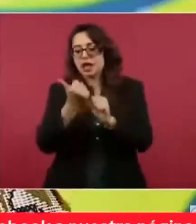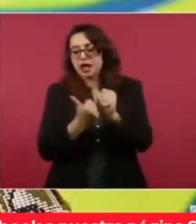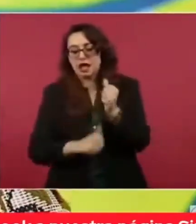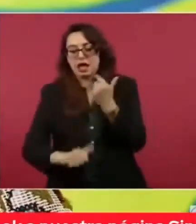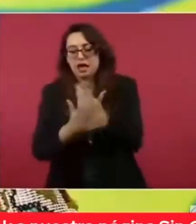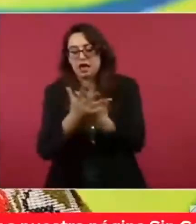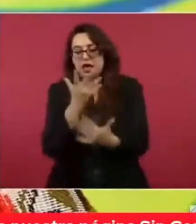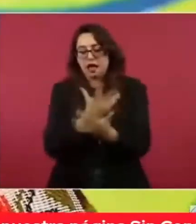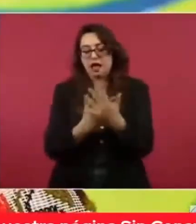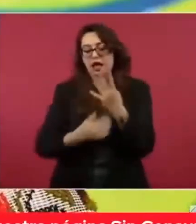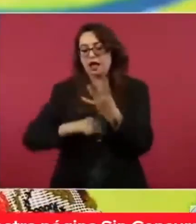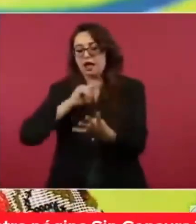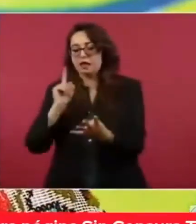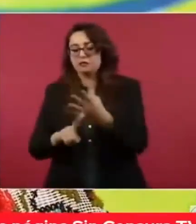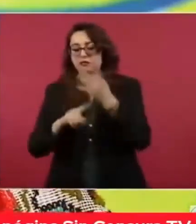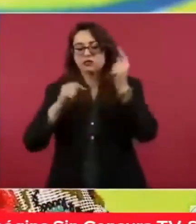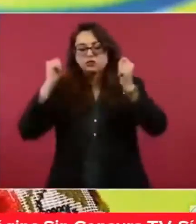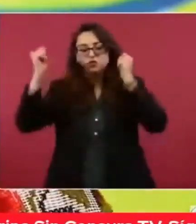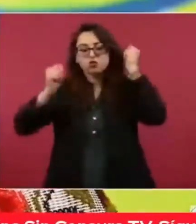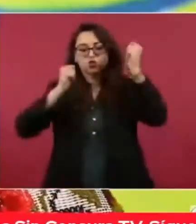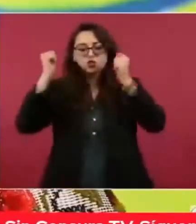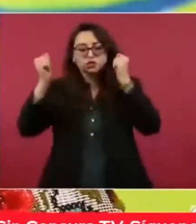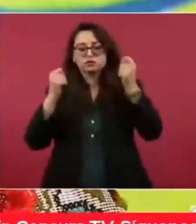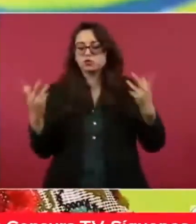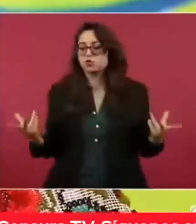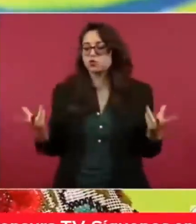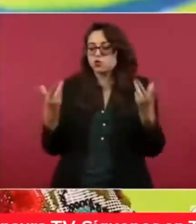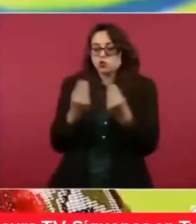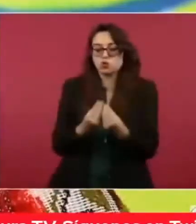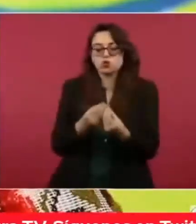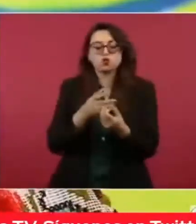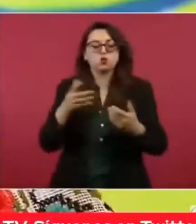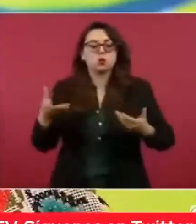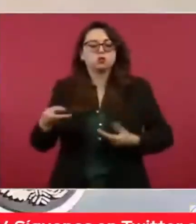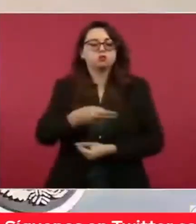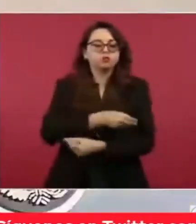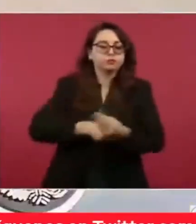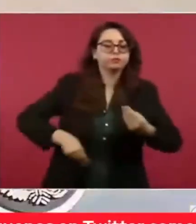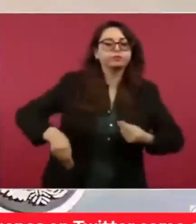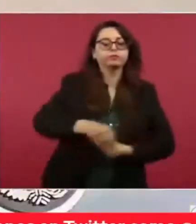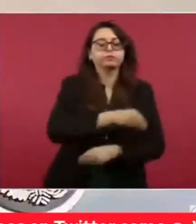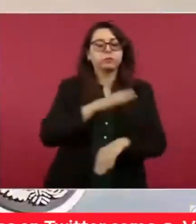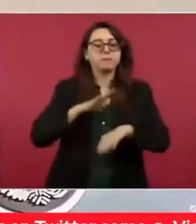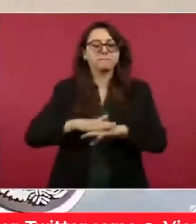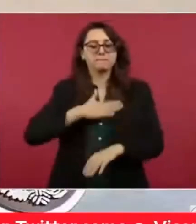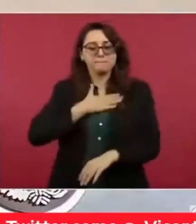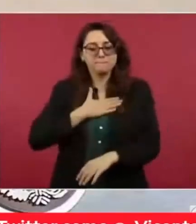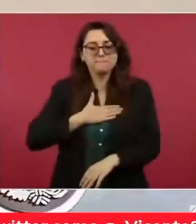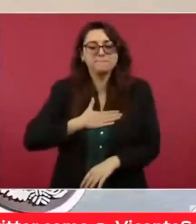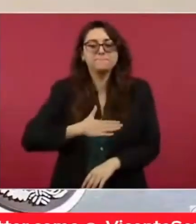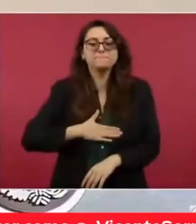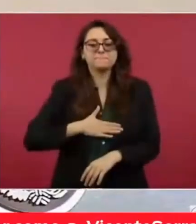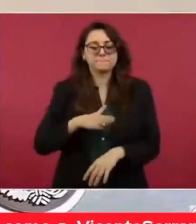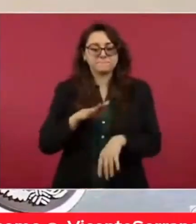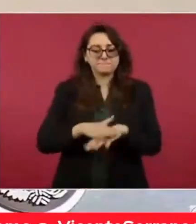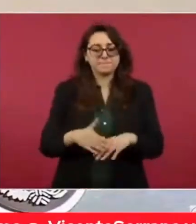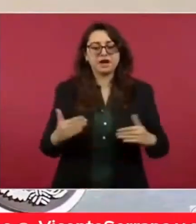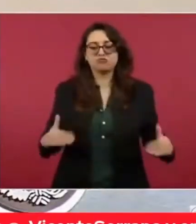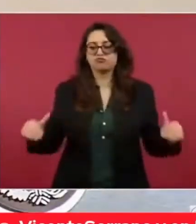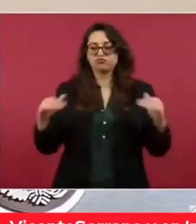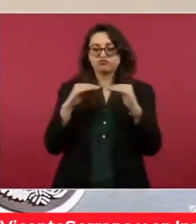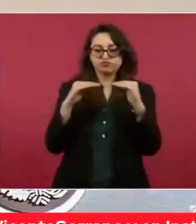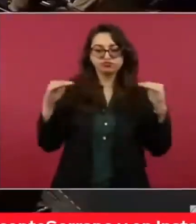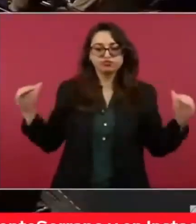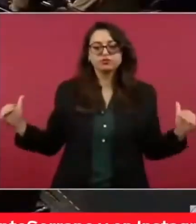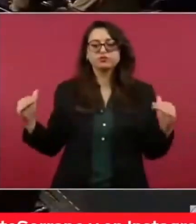integrar a las familias quintanarroenses en la economía de manera mucho más justa y también mucho más equitativa.